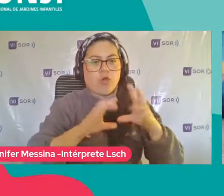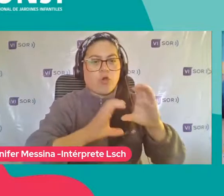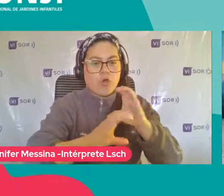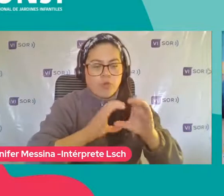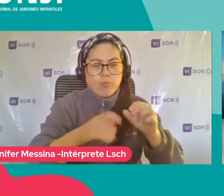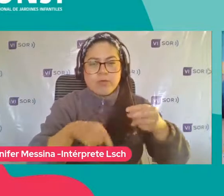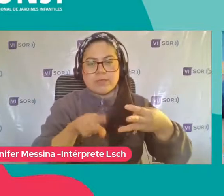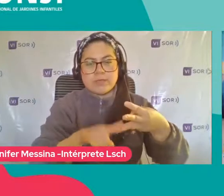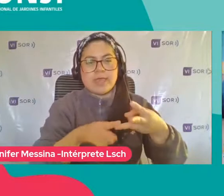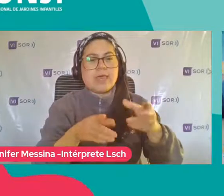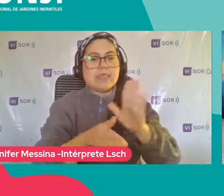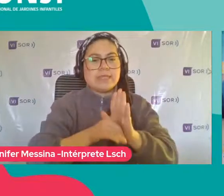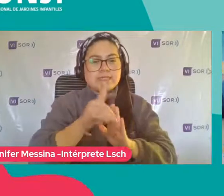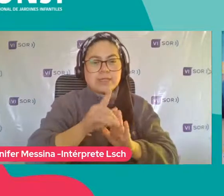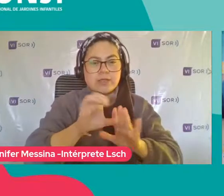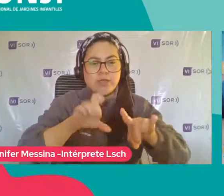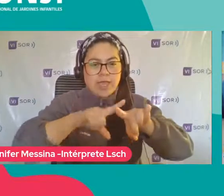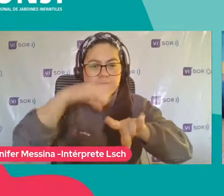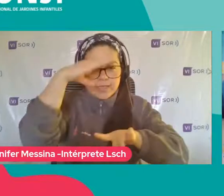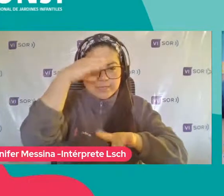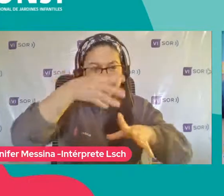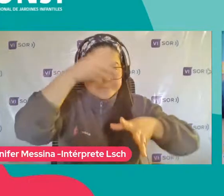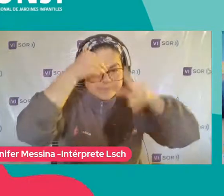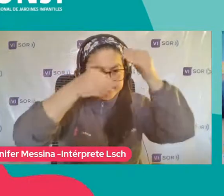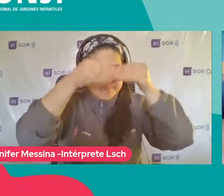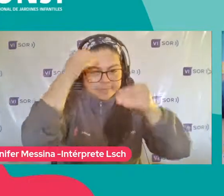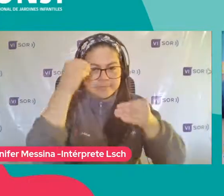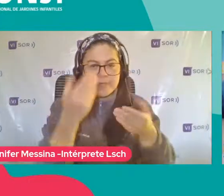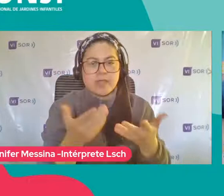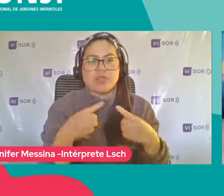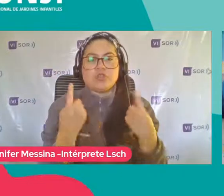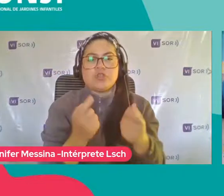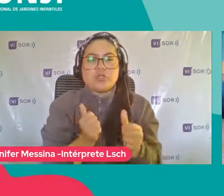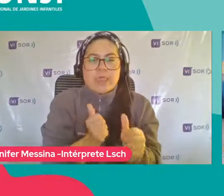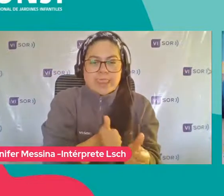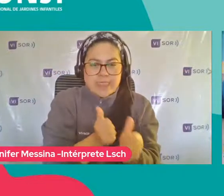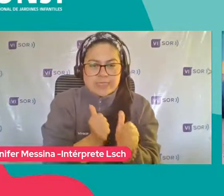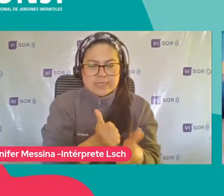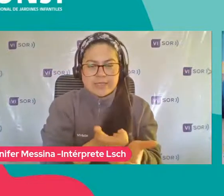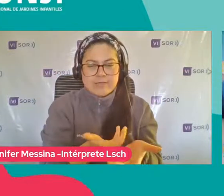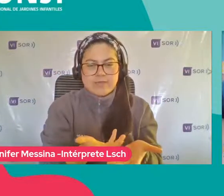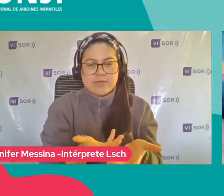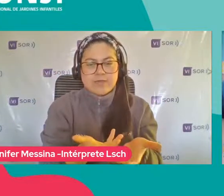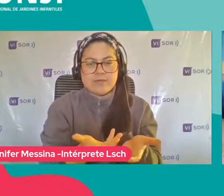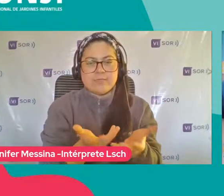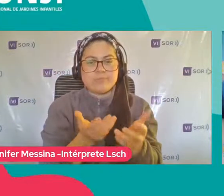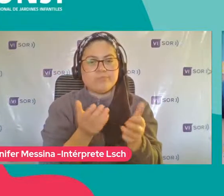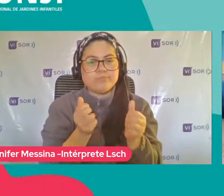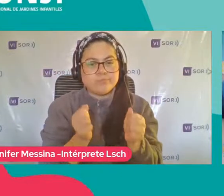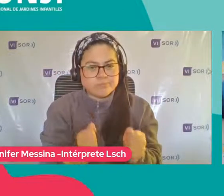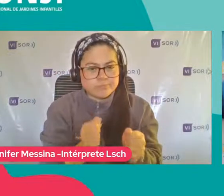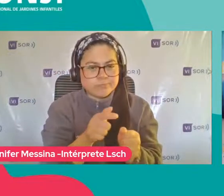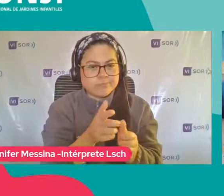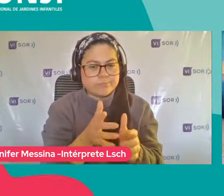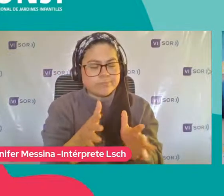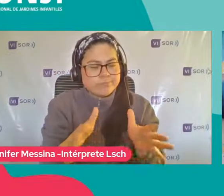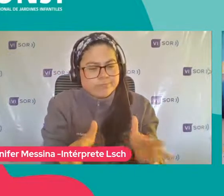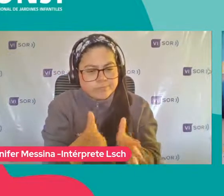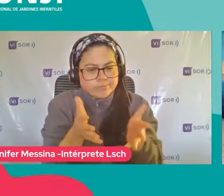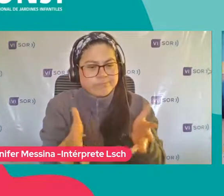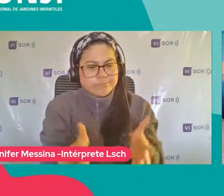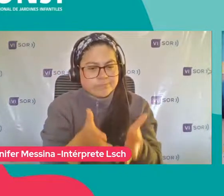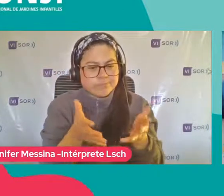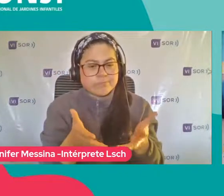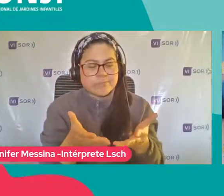experiencias educativas Y por eso hoy día nosotros nos vemos desafiadas a poder seguir reforzándonos Preparándonos, nutriendo